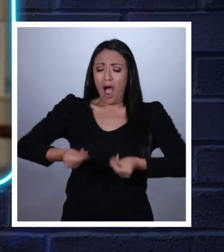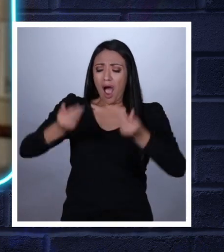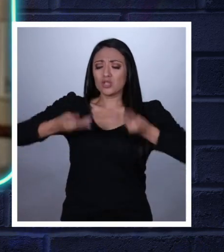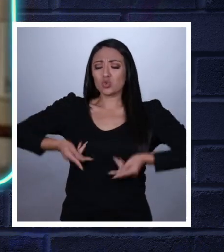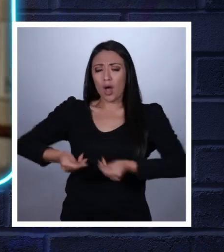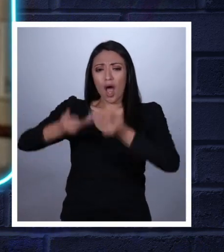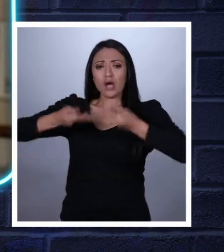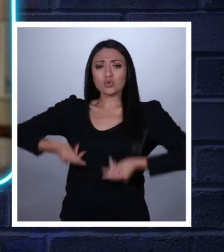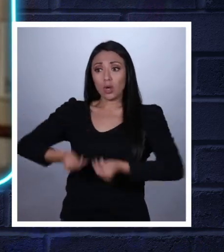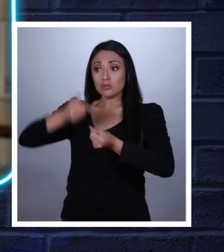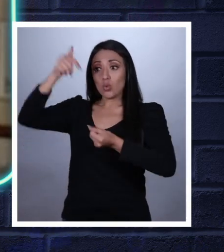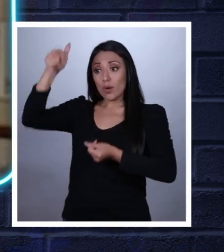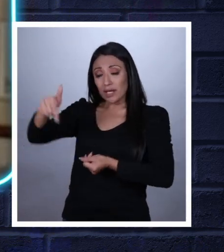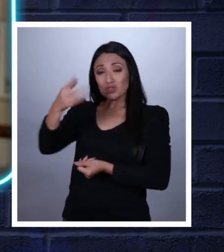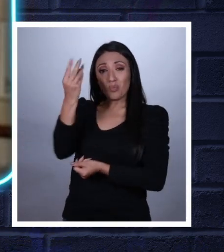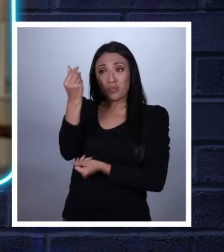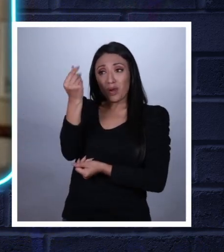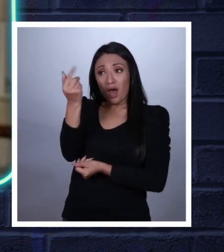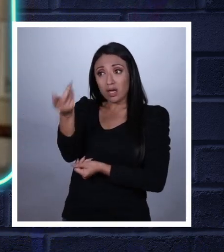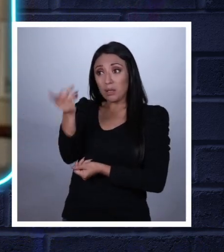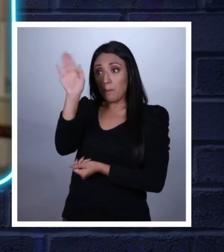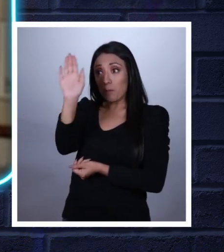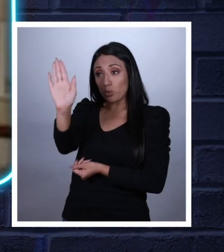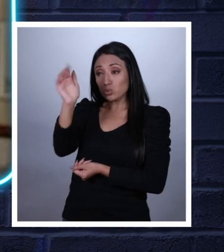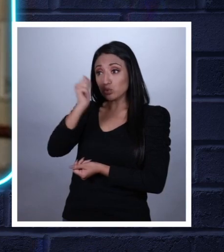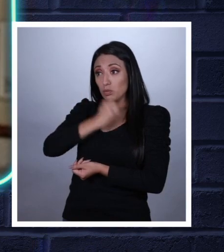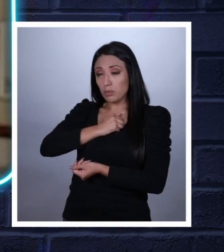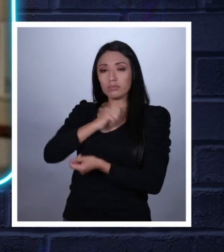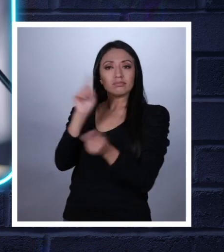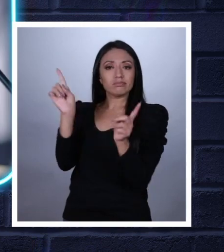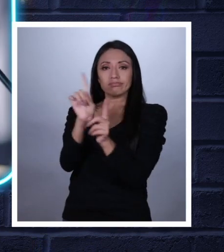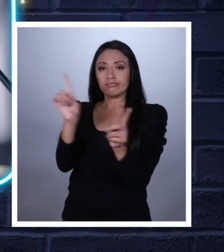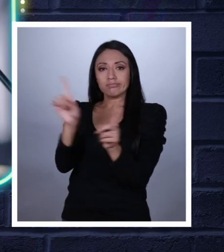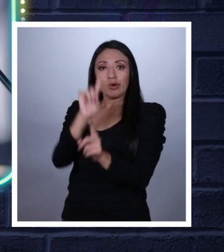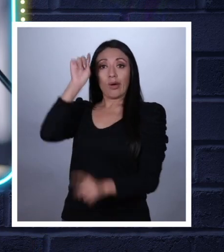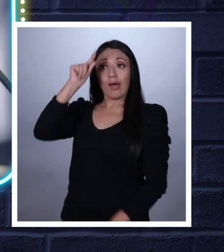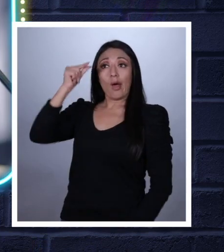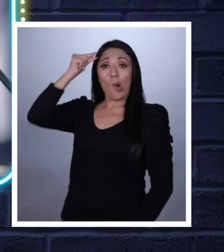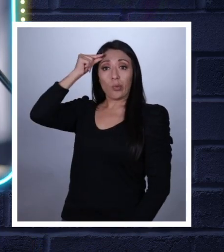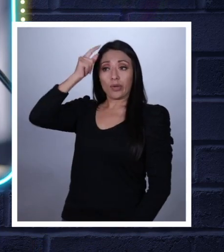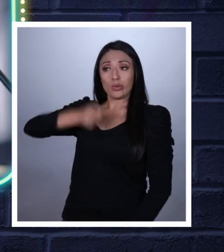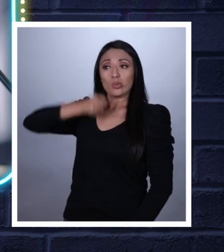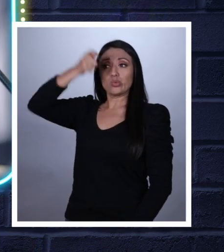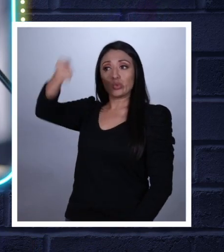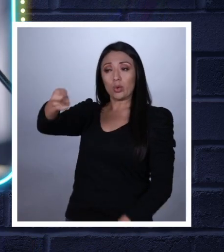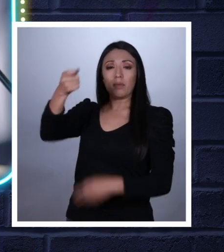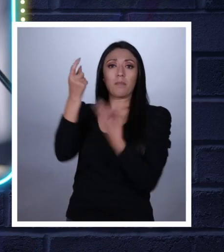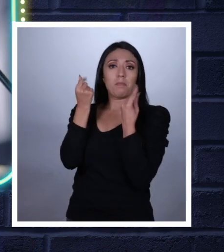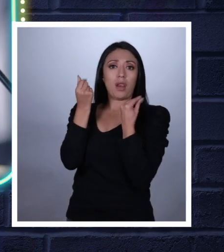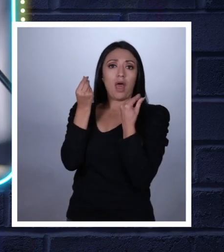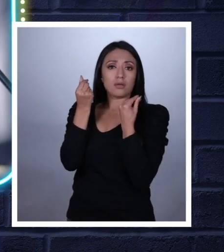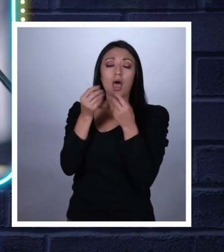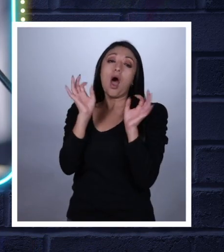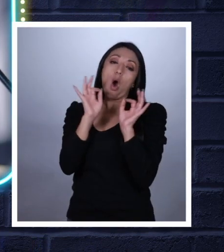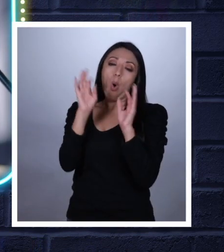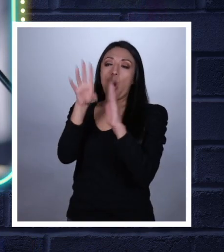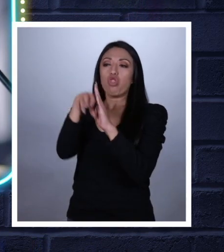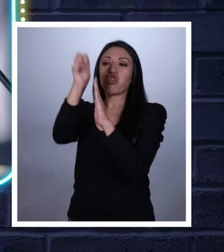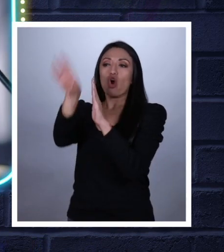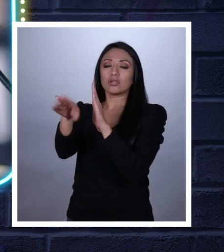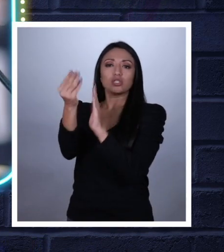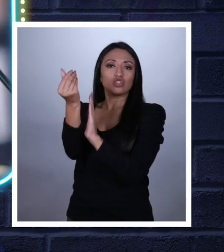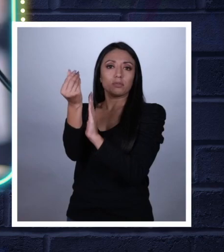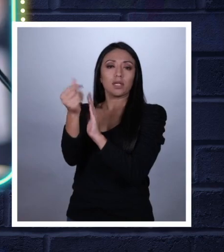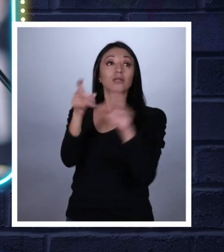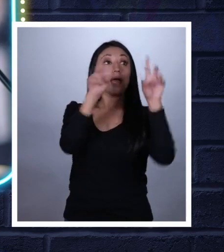Y usualmente ese dinero ni siquiera viene de ellos. Muchos obtienen este dinero de donaciones,